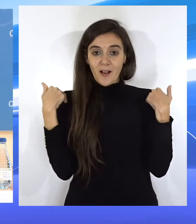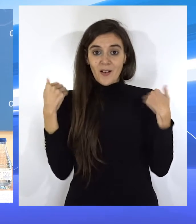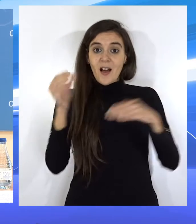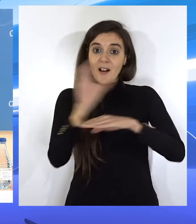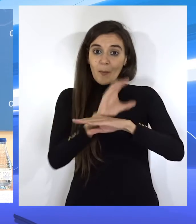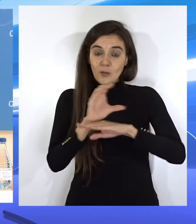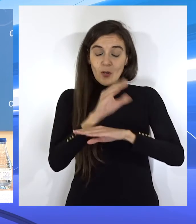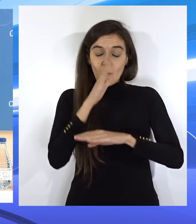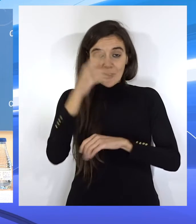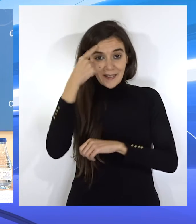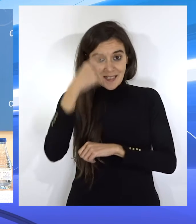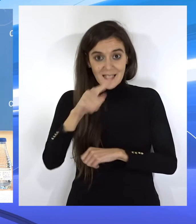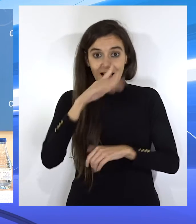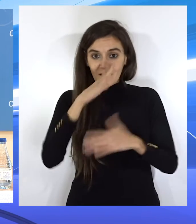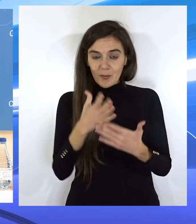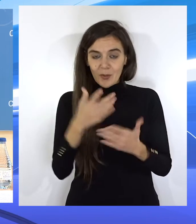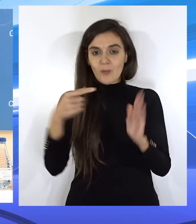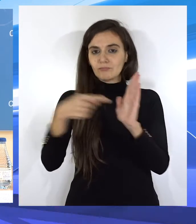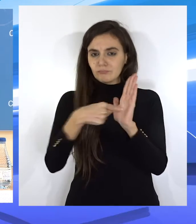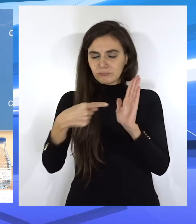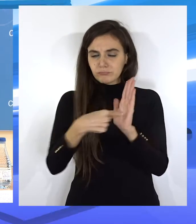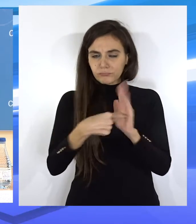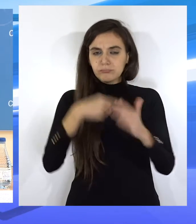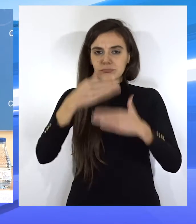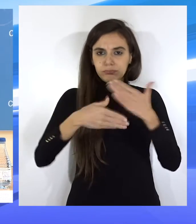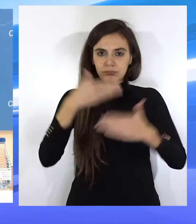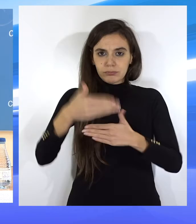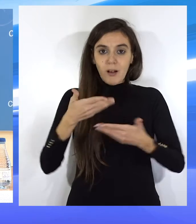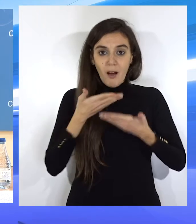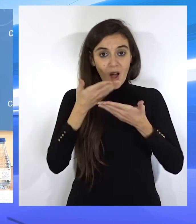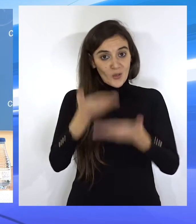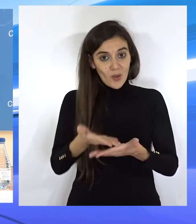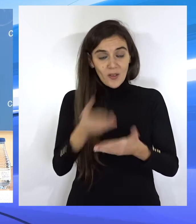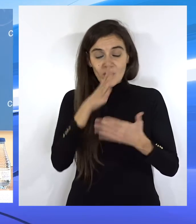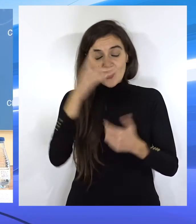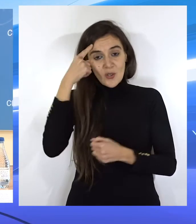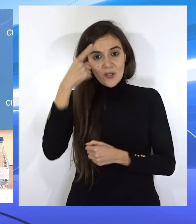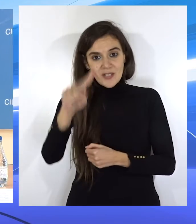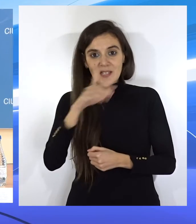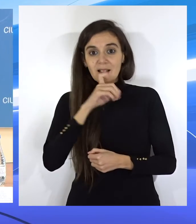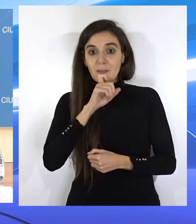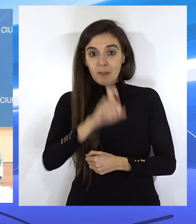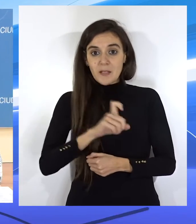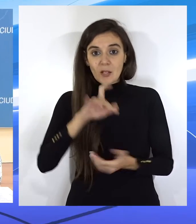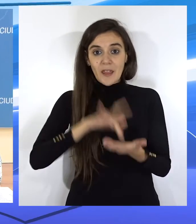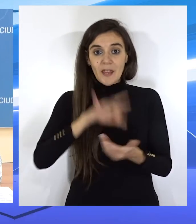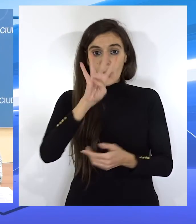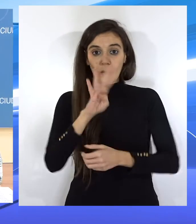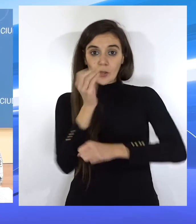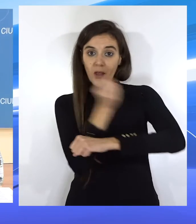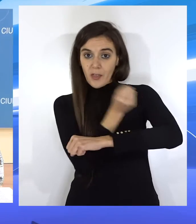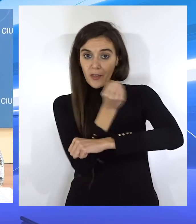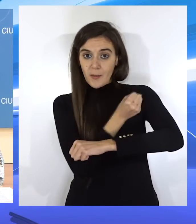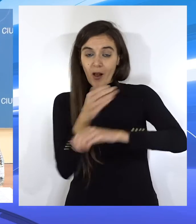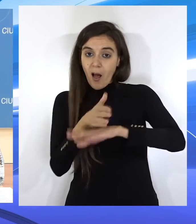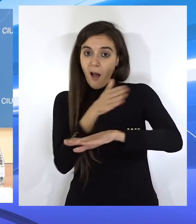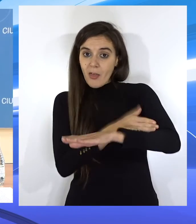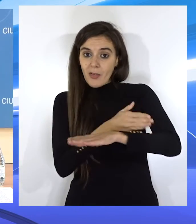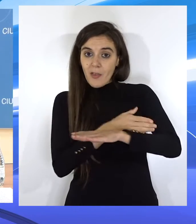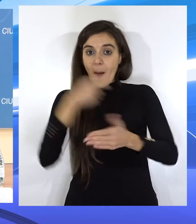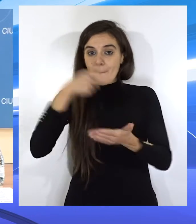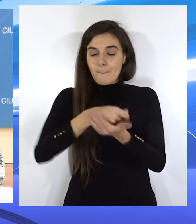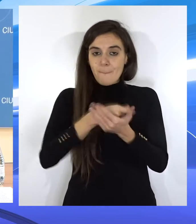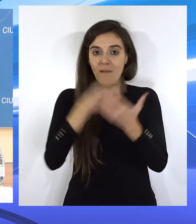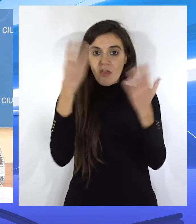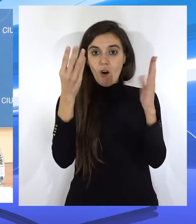consejería... ...porque me consta que está encima de dicha residencia... ...sé positivamente que me han comunicado que el 4 de diciembre... ...ya se le adelantó un